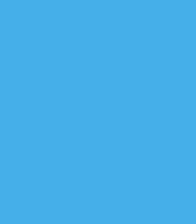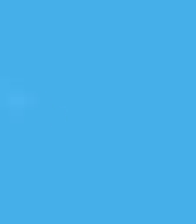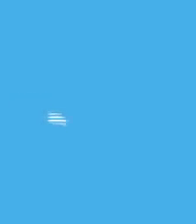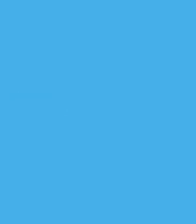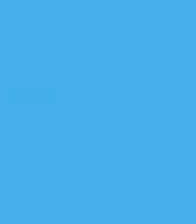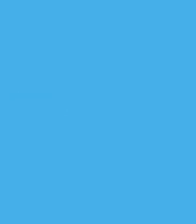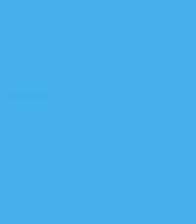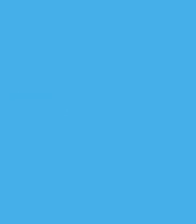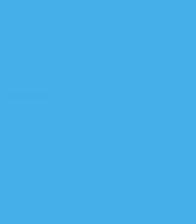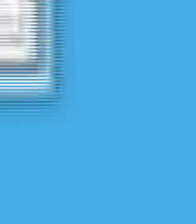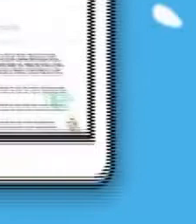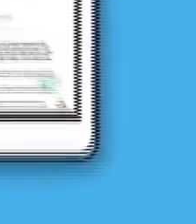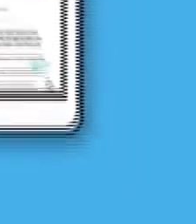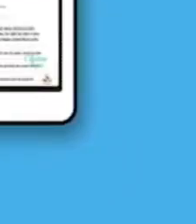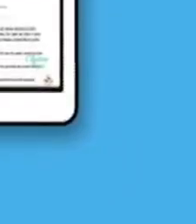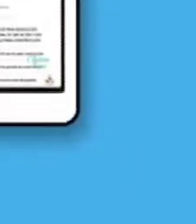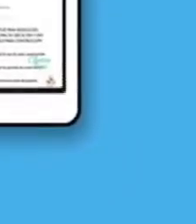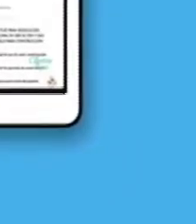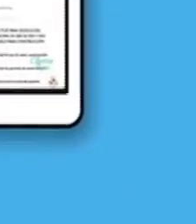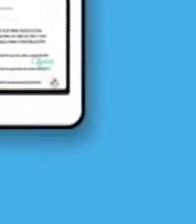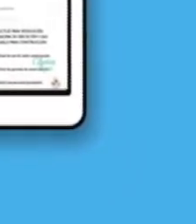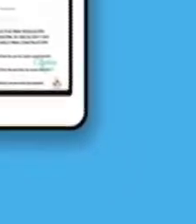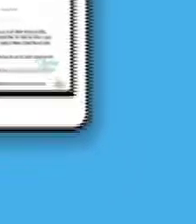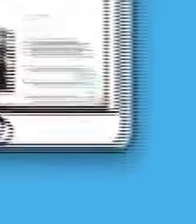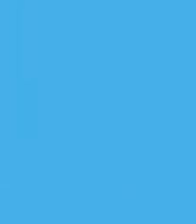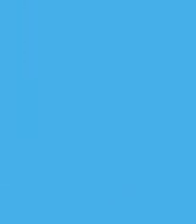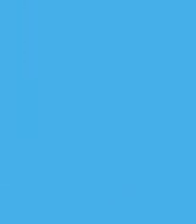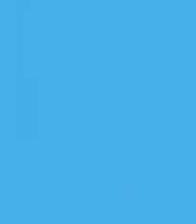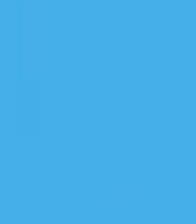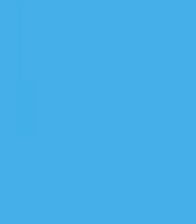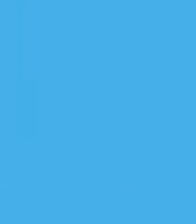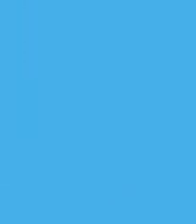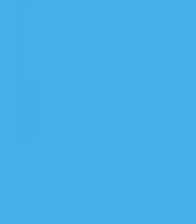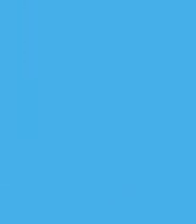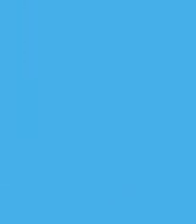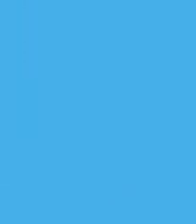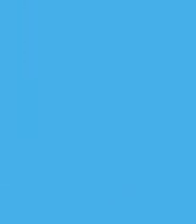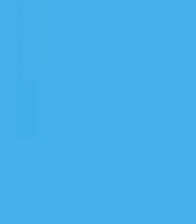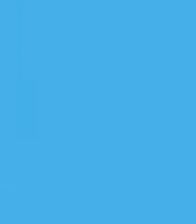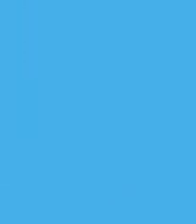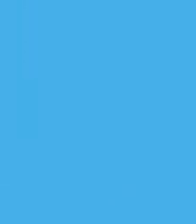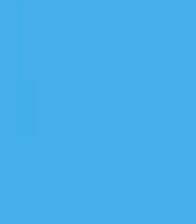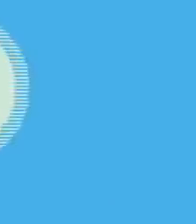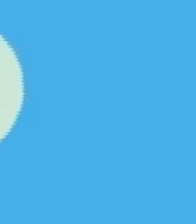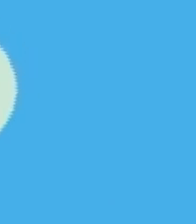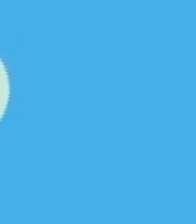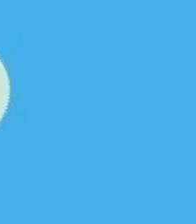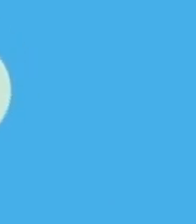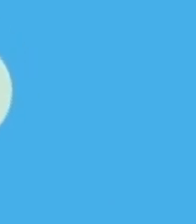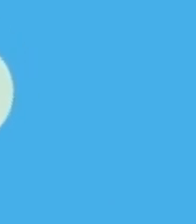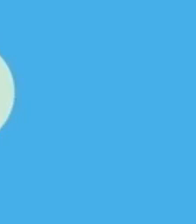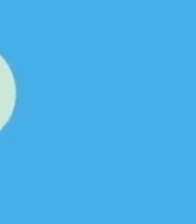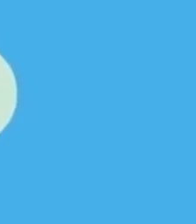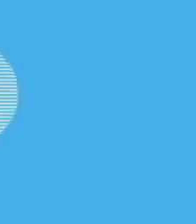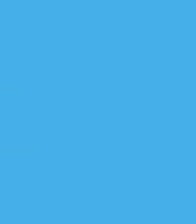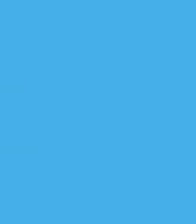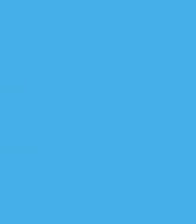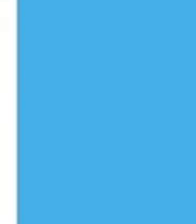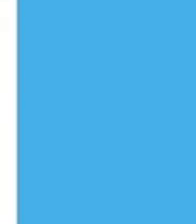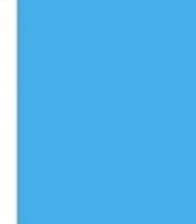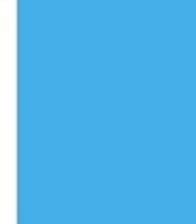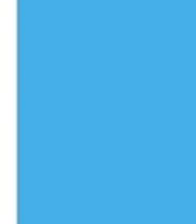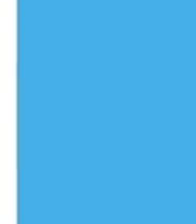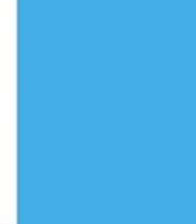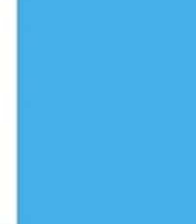computadora, celular inteligente o tableta. Queremos estar cada vez más conectados con los usuarios. Por eso